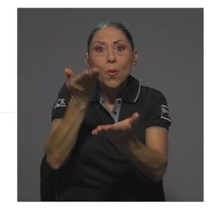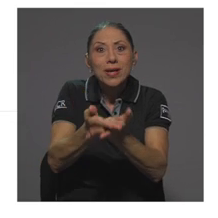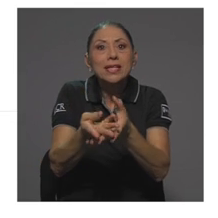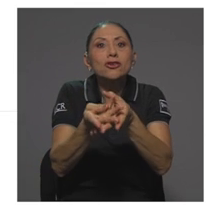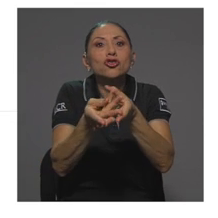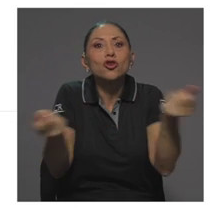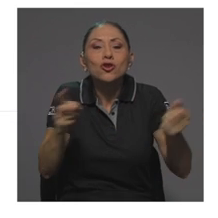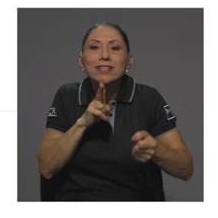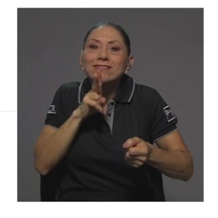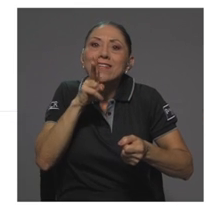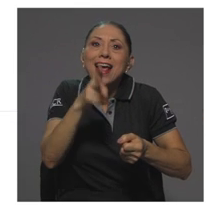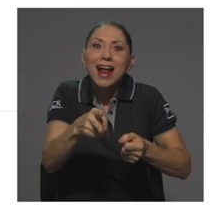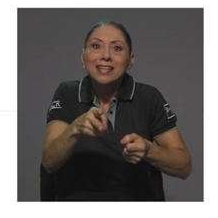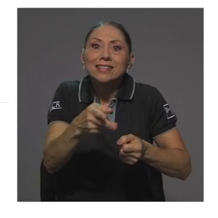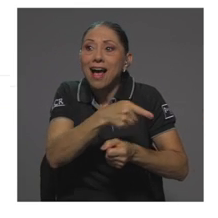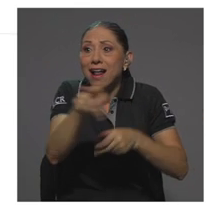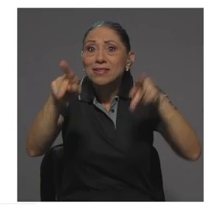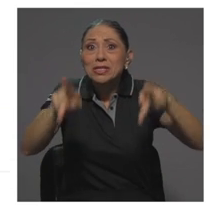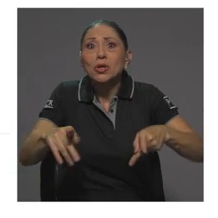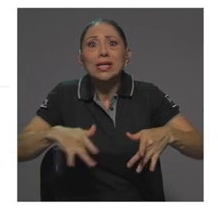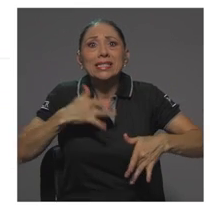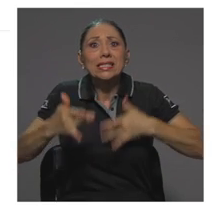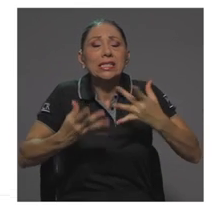angustias más sentidas de la población.